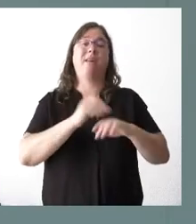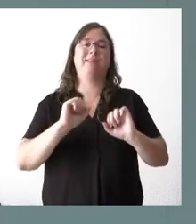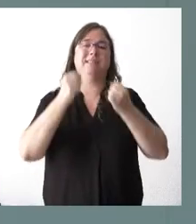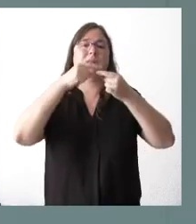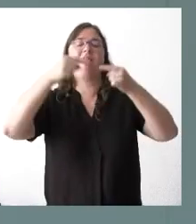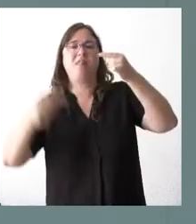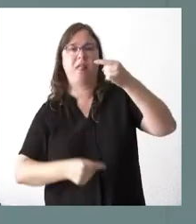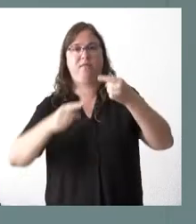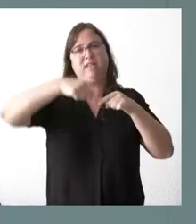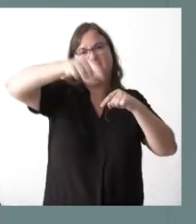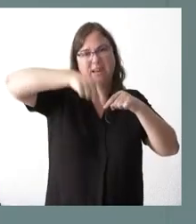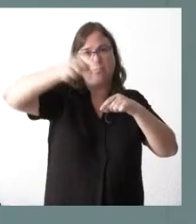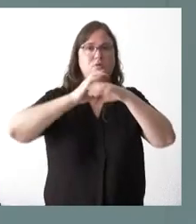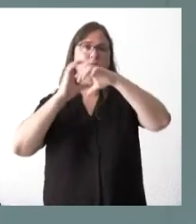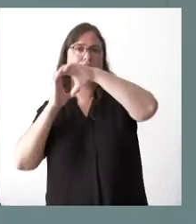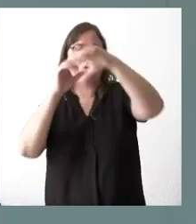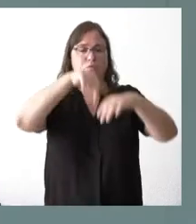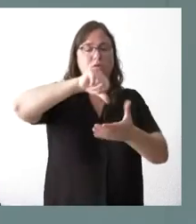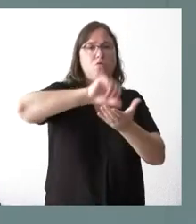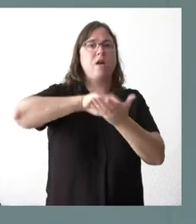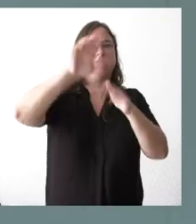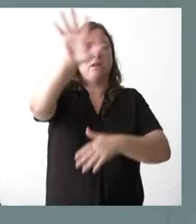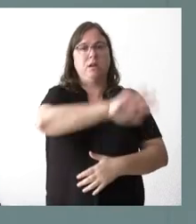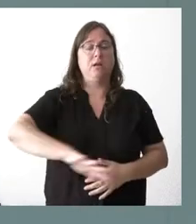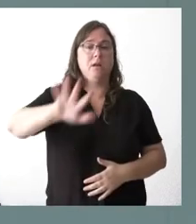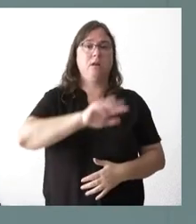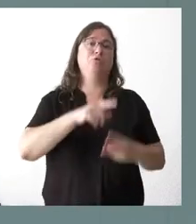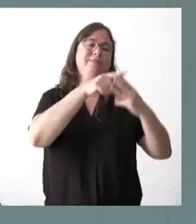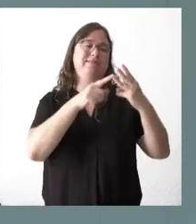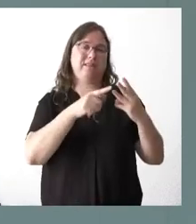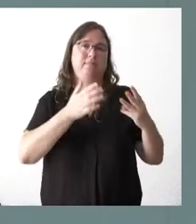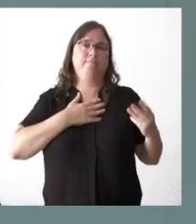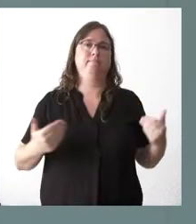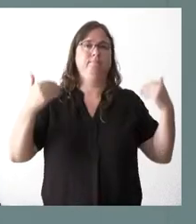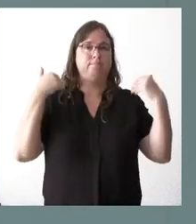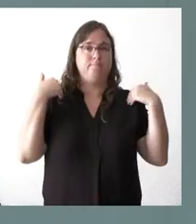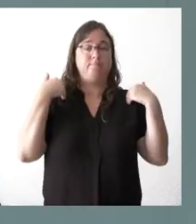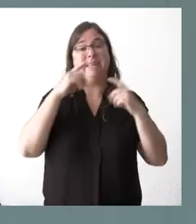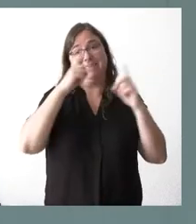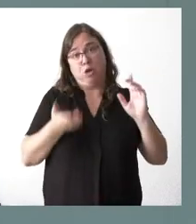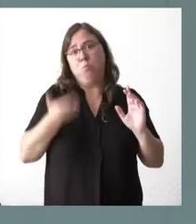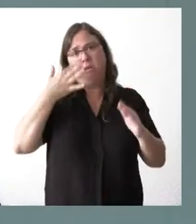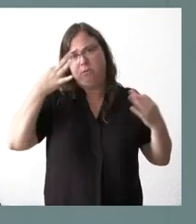transporte en nuestra comunidad autónoma, en los tres tramos que corresponden a Castilla y León. Este año 2022 va a ser más con toda seguridad.